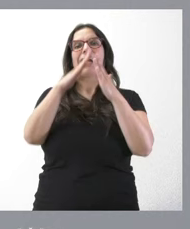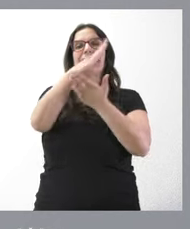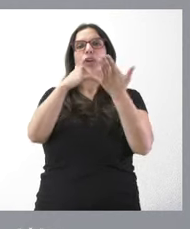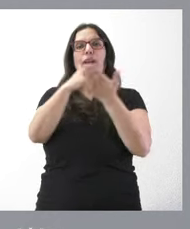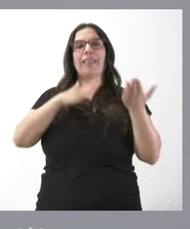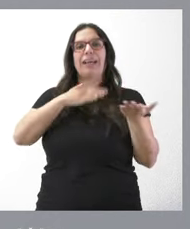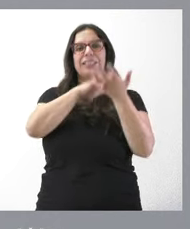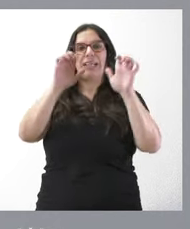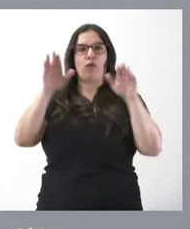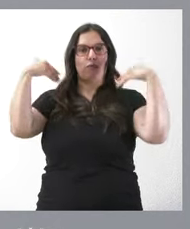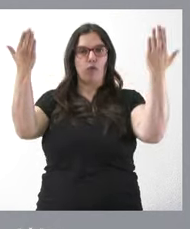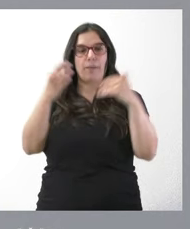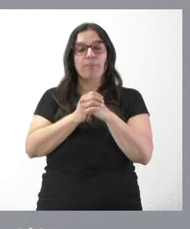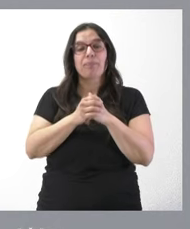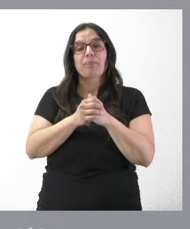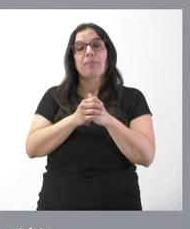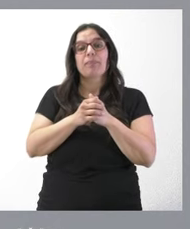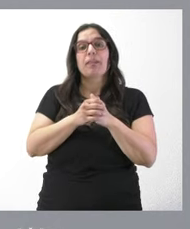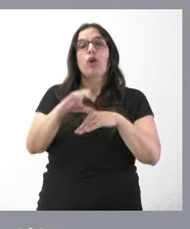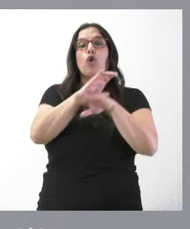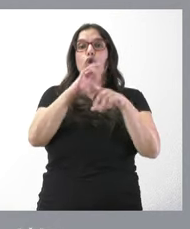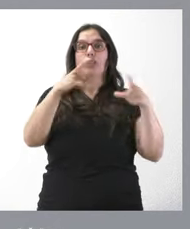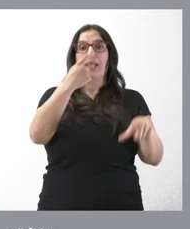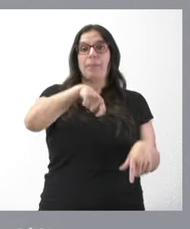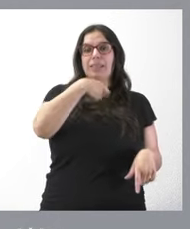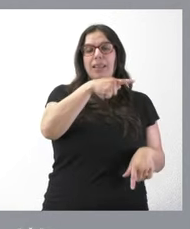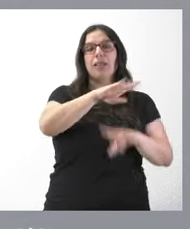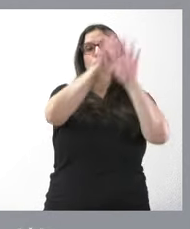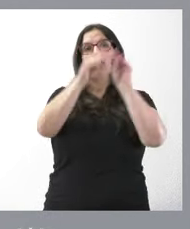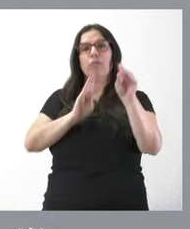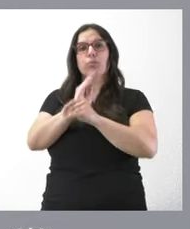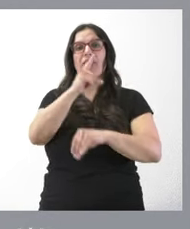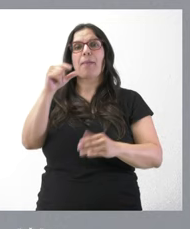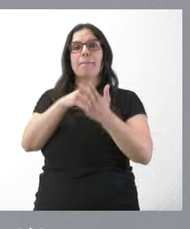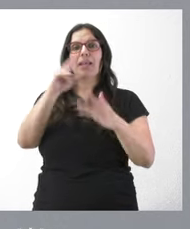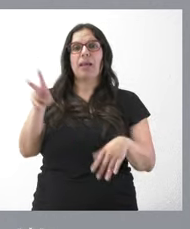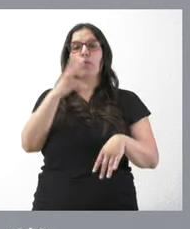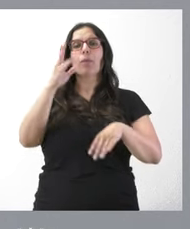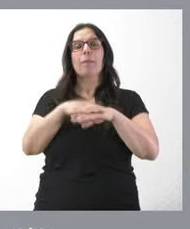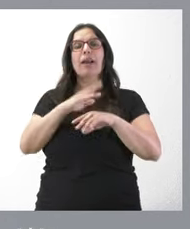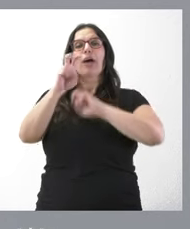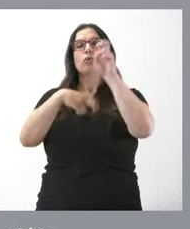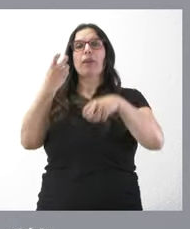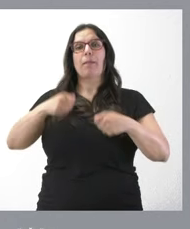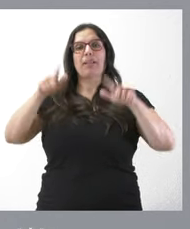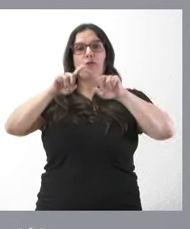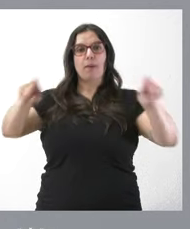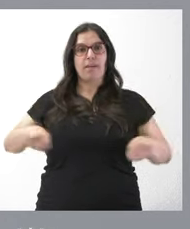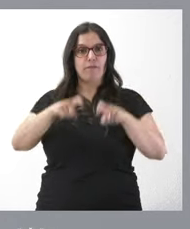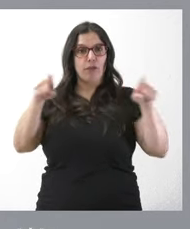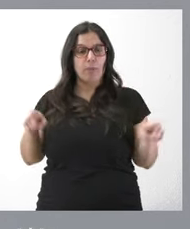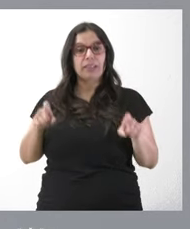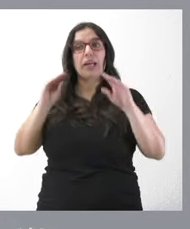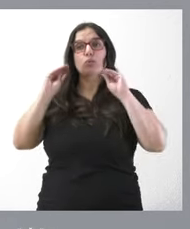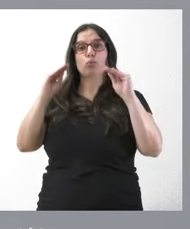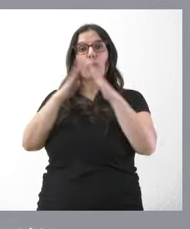León. La Consejería de Presidencia, en este caso, va a aportar un total de 100.000 euros para acometer la actualización de las plataformas informáticas de las